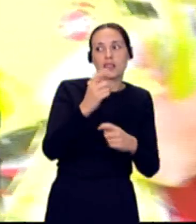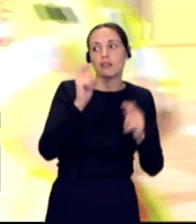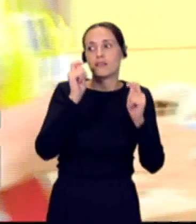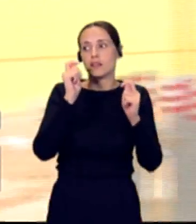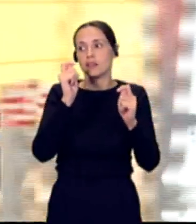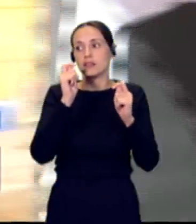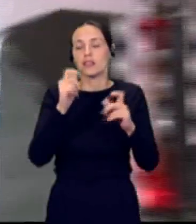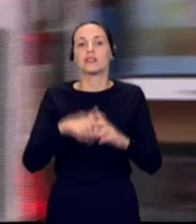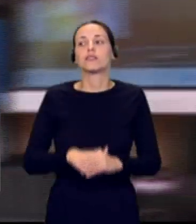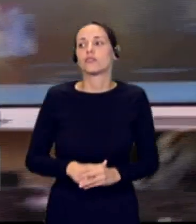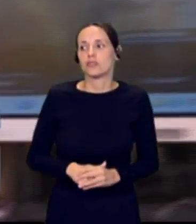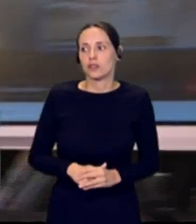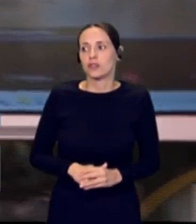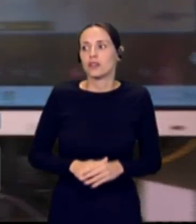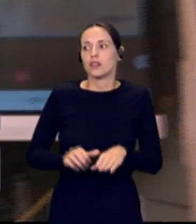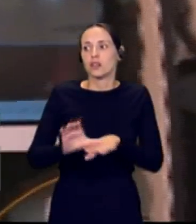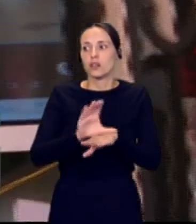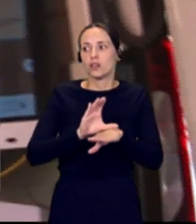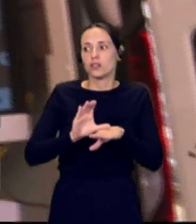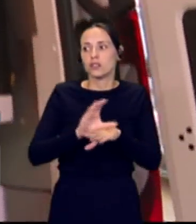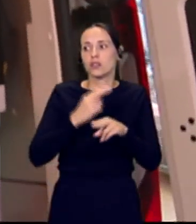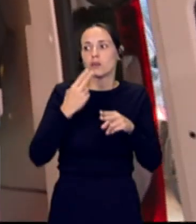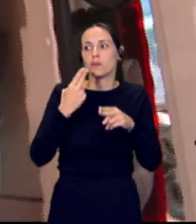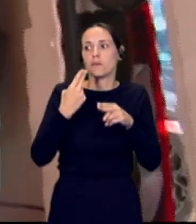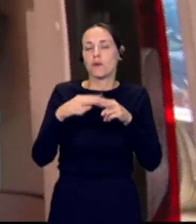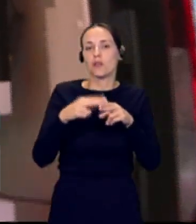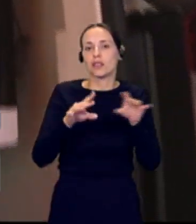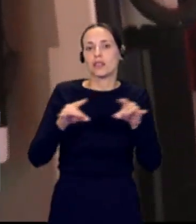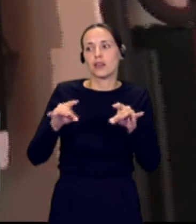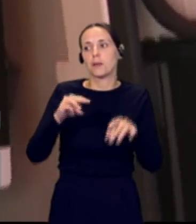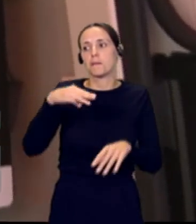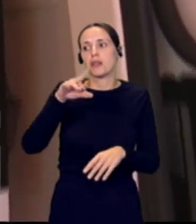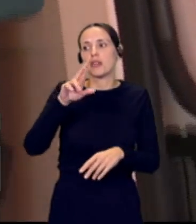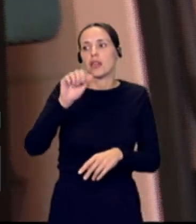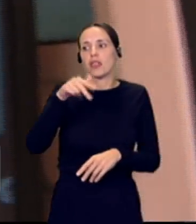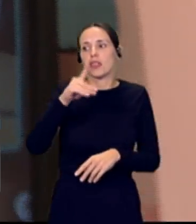decimos, del consejero de Política Territorial, Manuel Miranda.